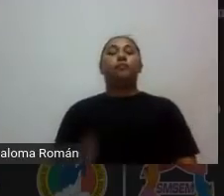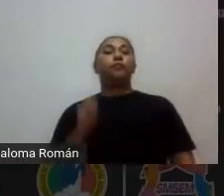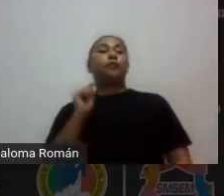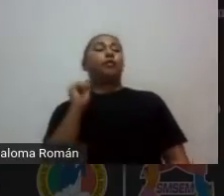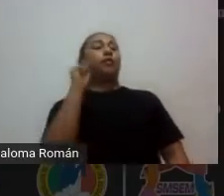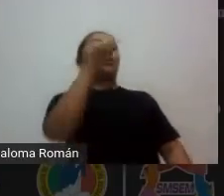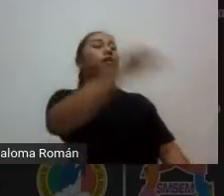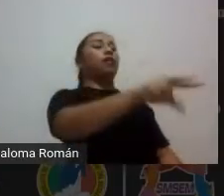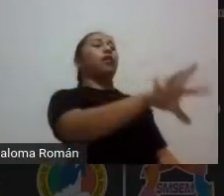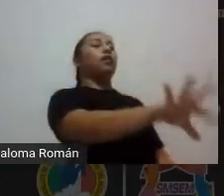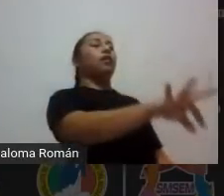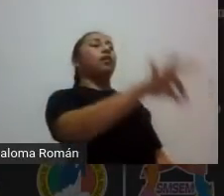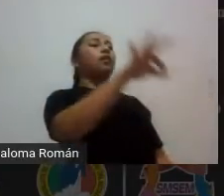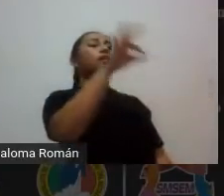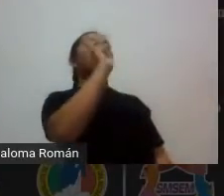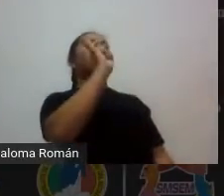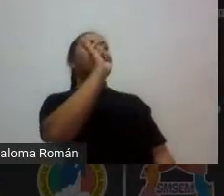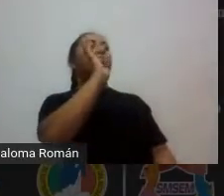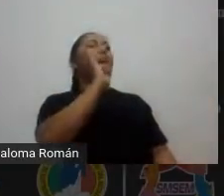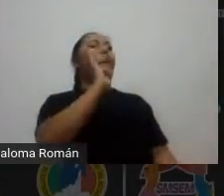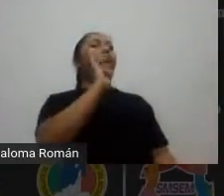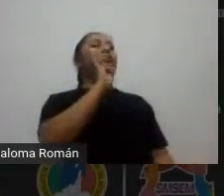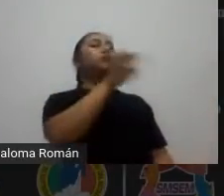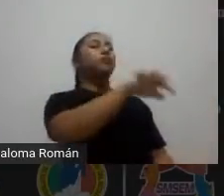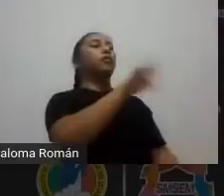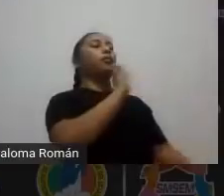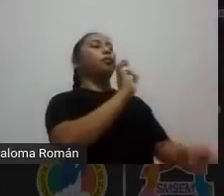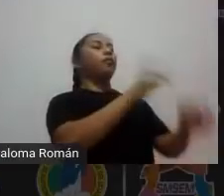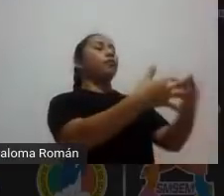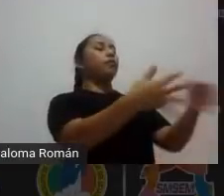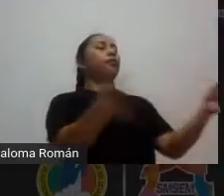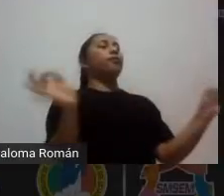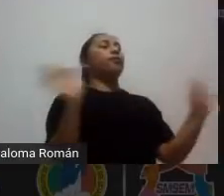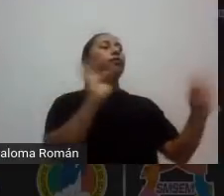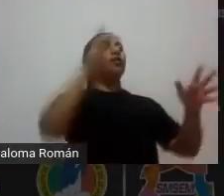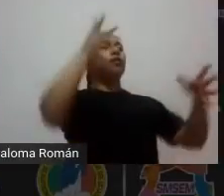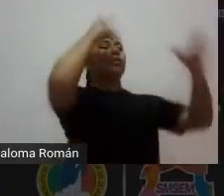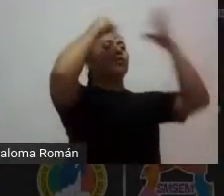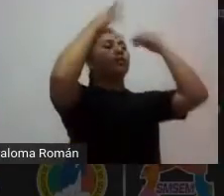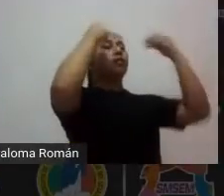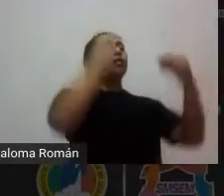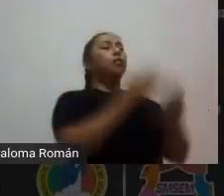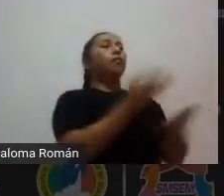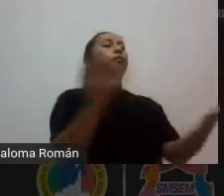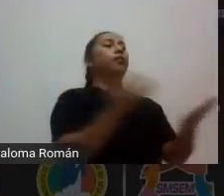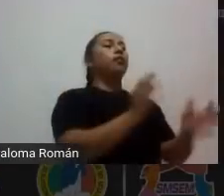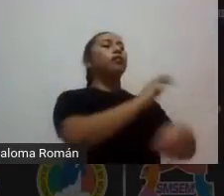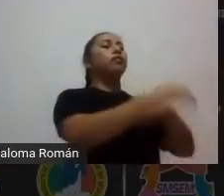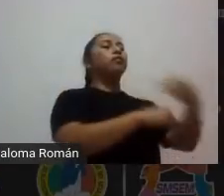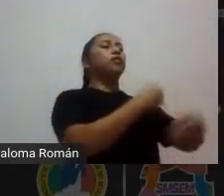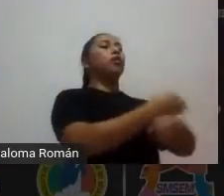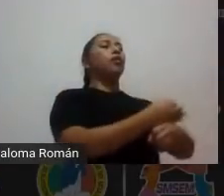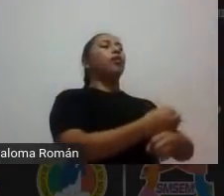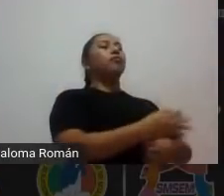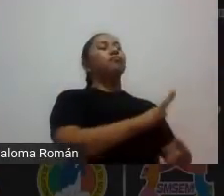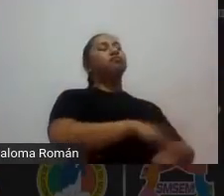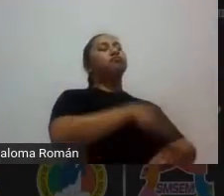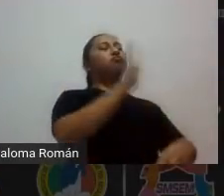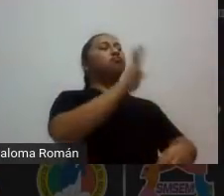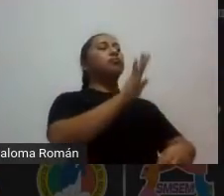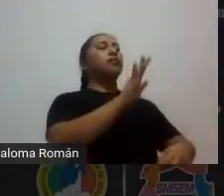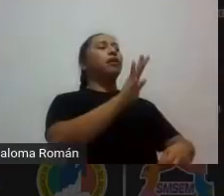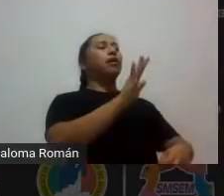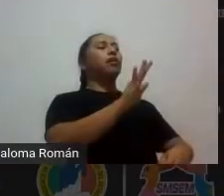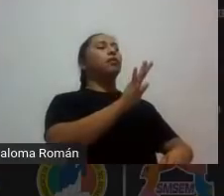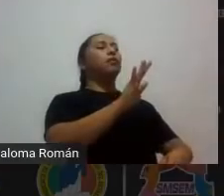del perfil de egreso que embonan perfectamente con el aprendizaje basado en fenómenos y más aún aprendizaje